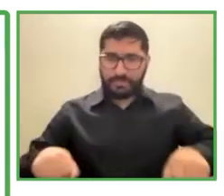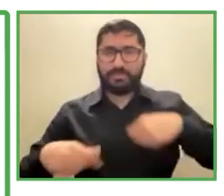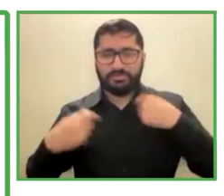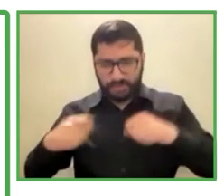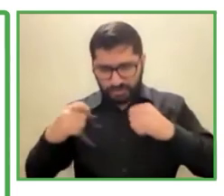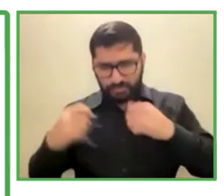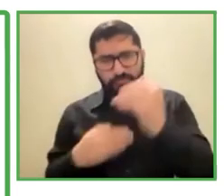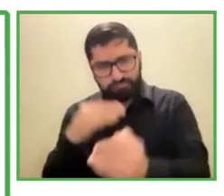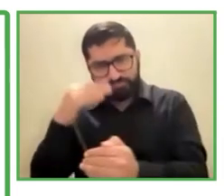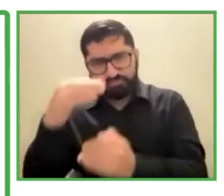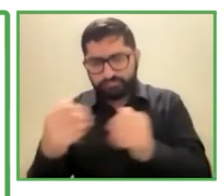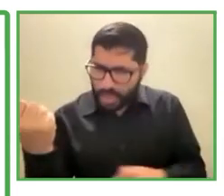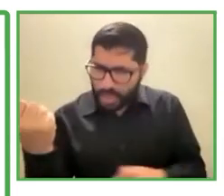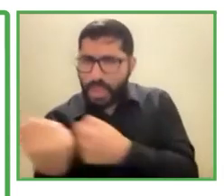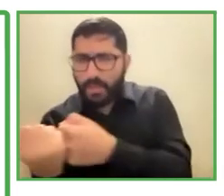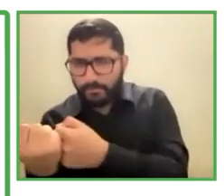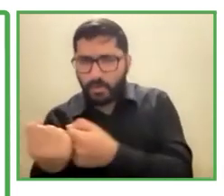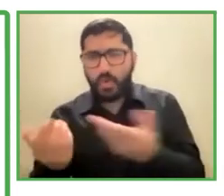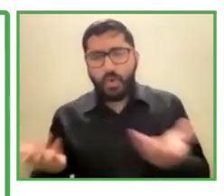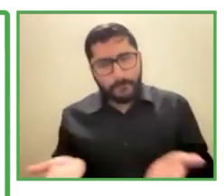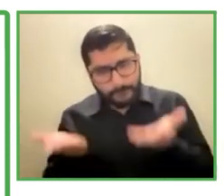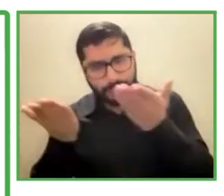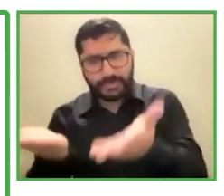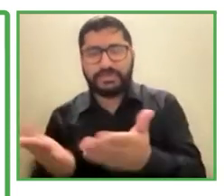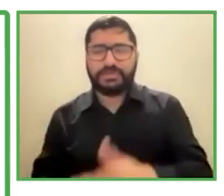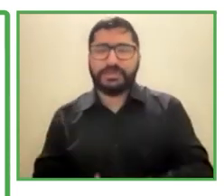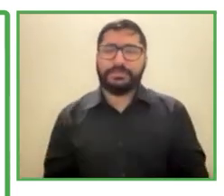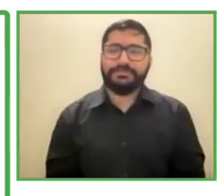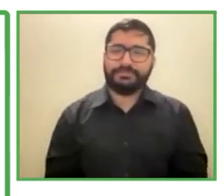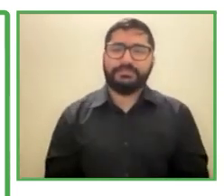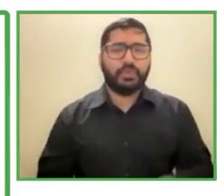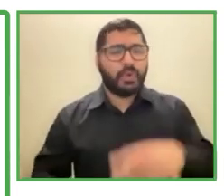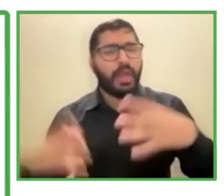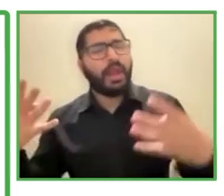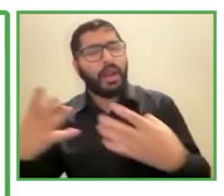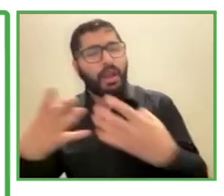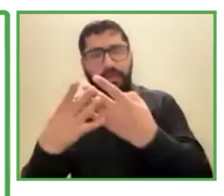con una red de intérpretes muy fuerte y médicos por supuesto